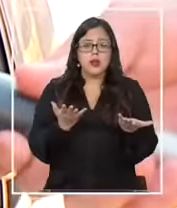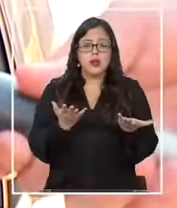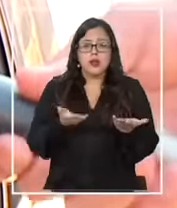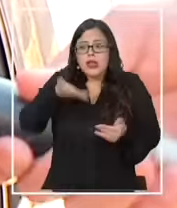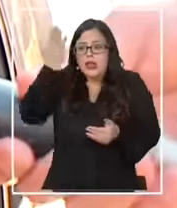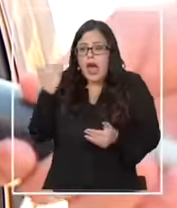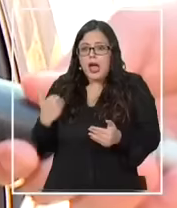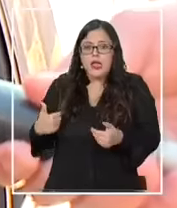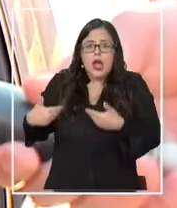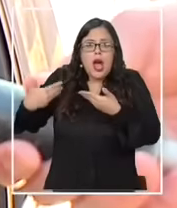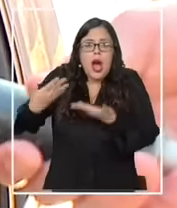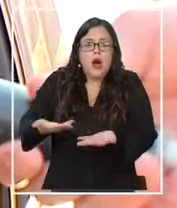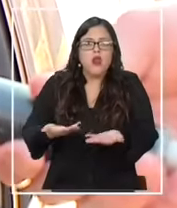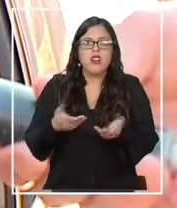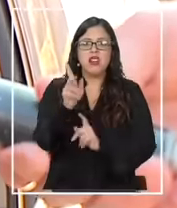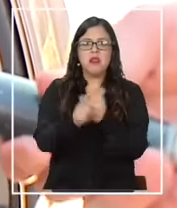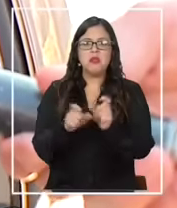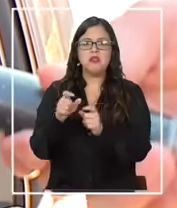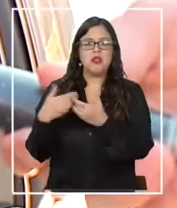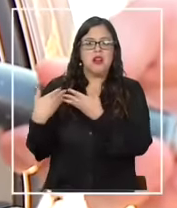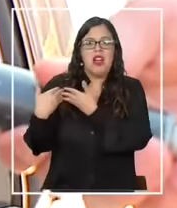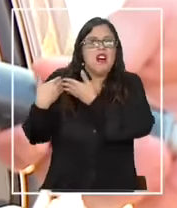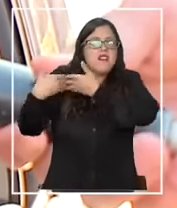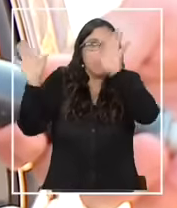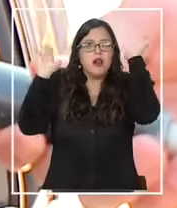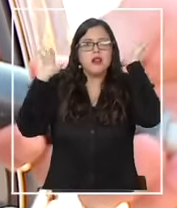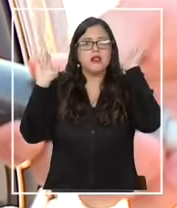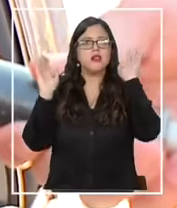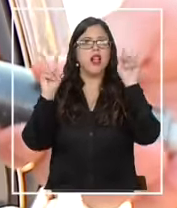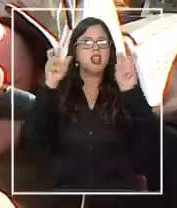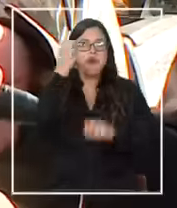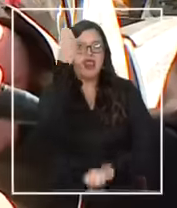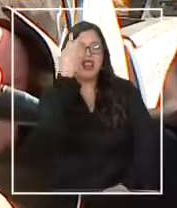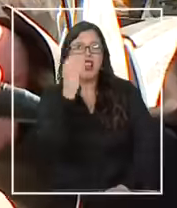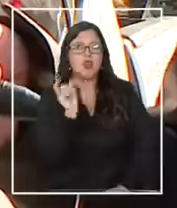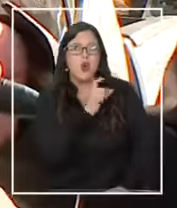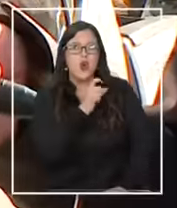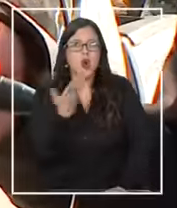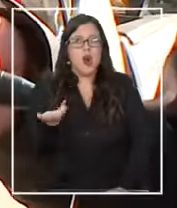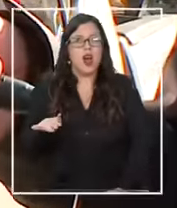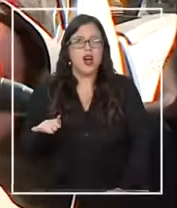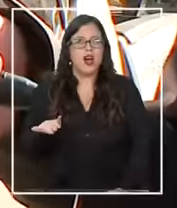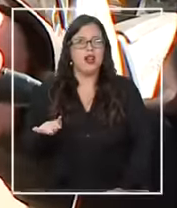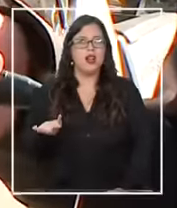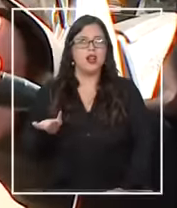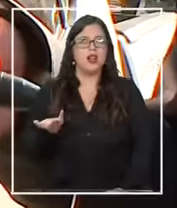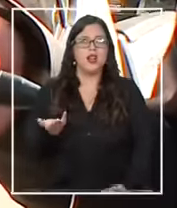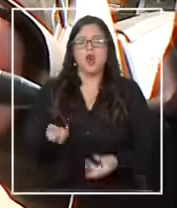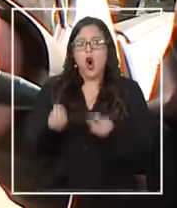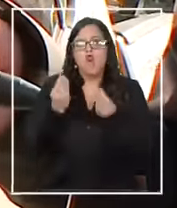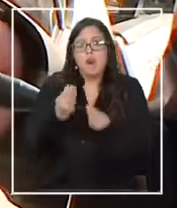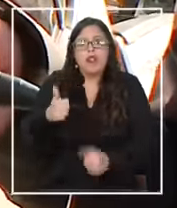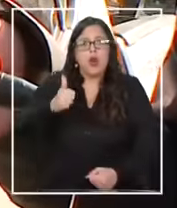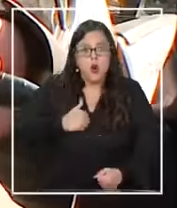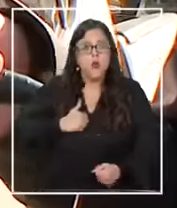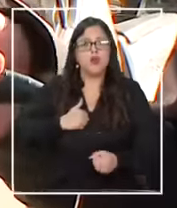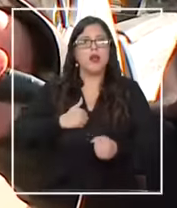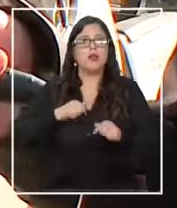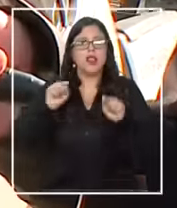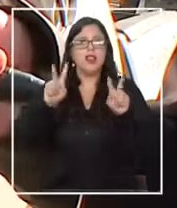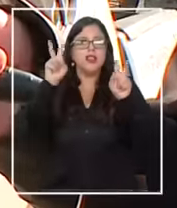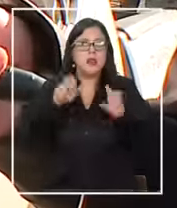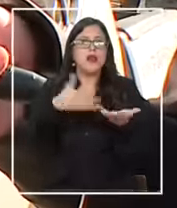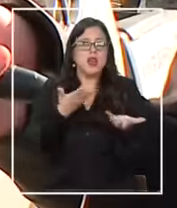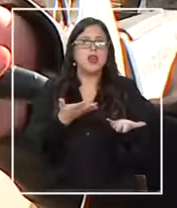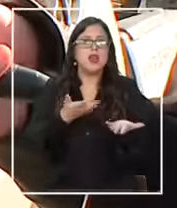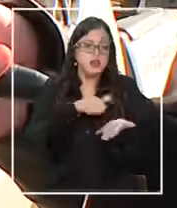como que a la gente ya le importa un reverendo huevo pasarse las luces rojas. La idea es que se cumpla, o sea, se van a sacar las infracciones que lleguen, así la